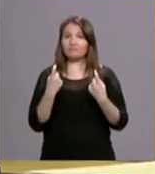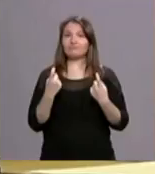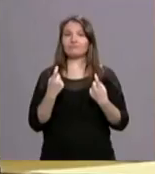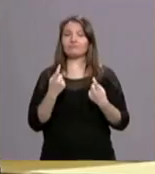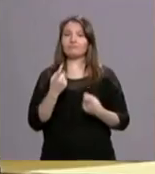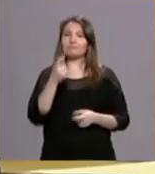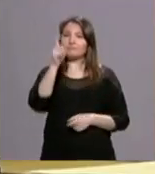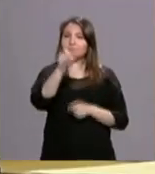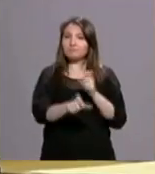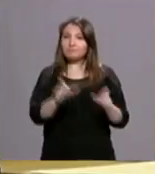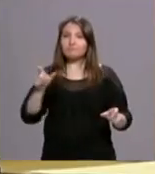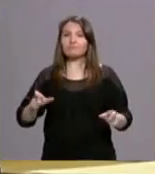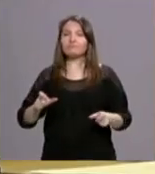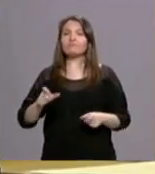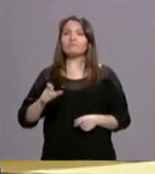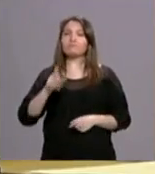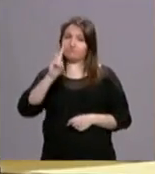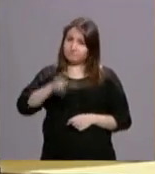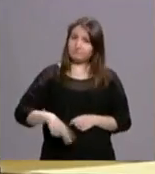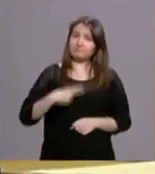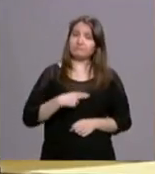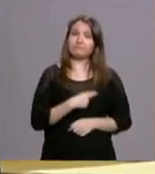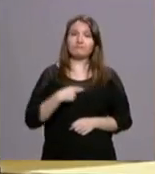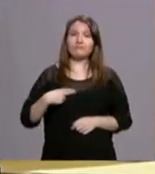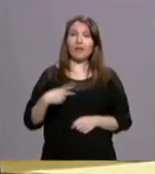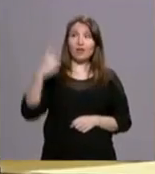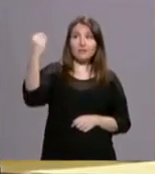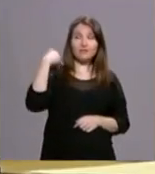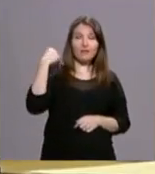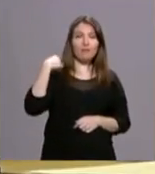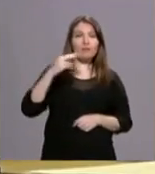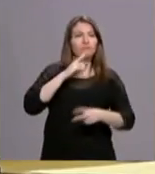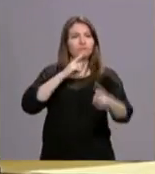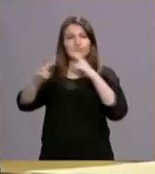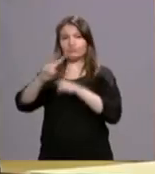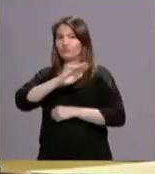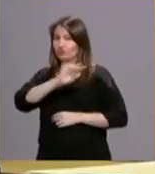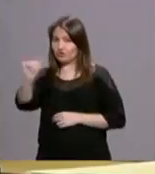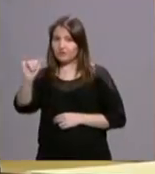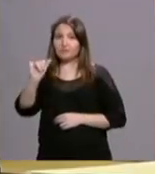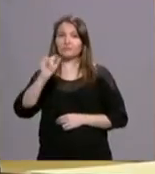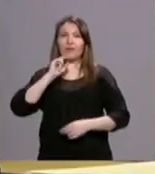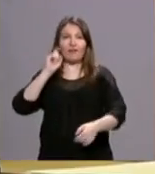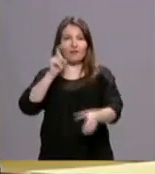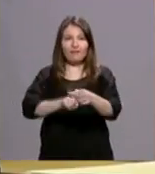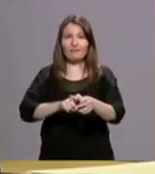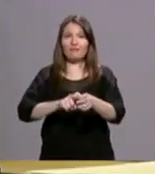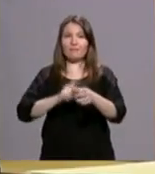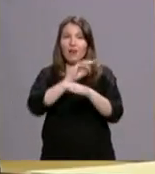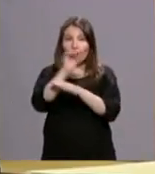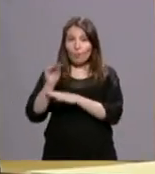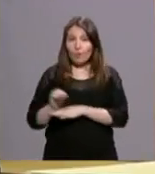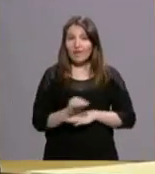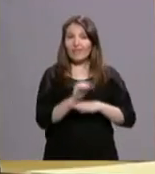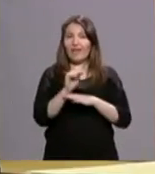cristianos también que respondan al Señor para animar, para apacentar, para cuidar,